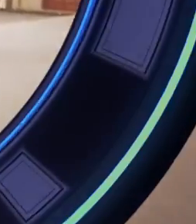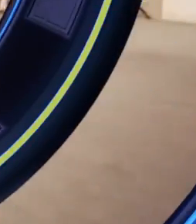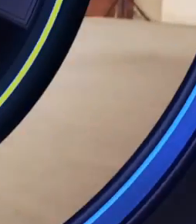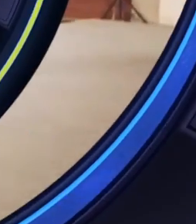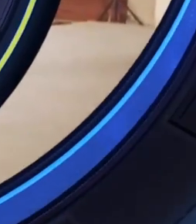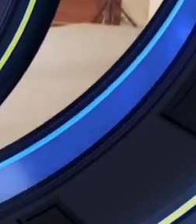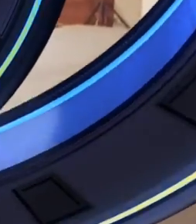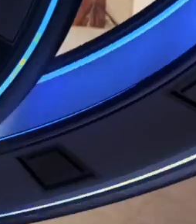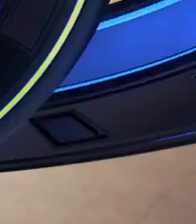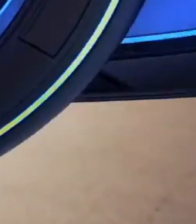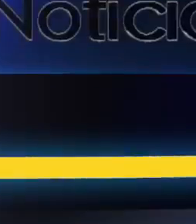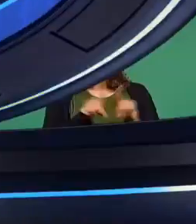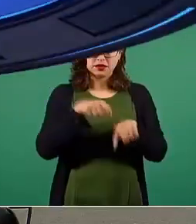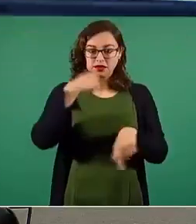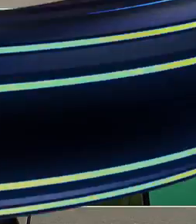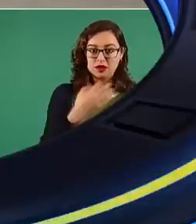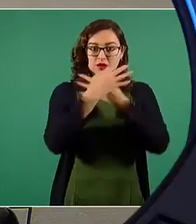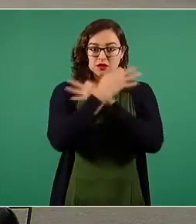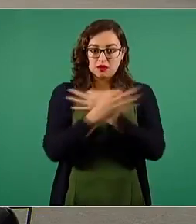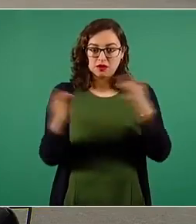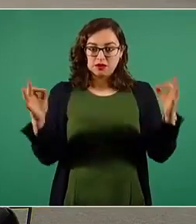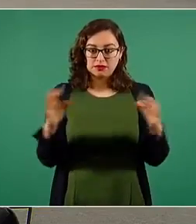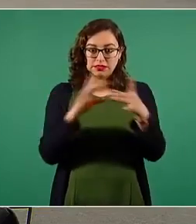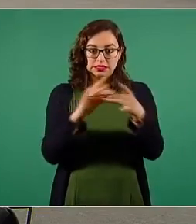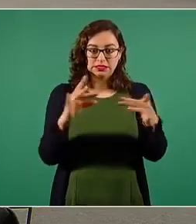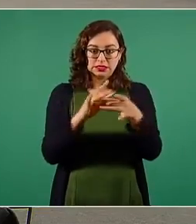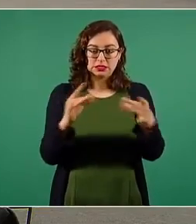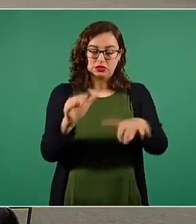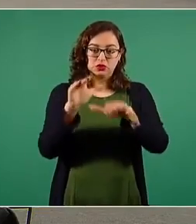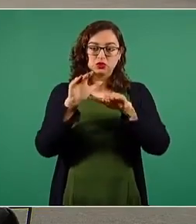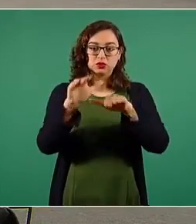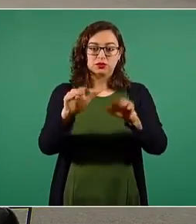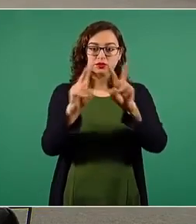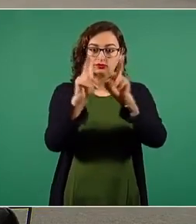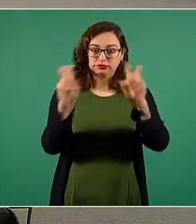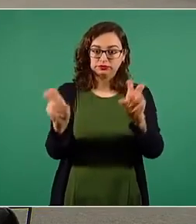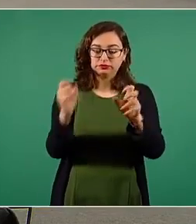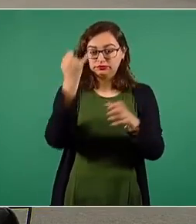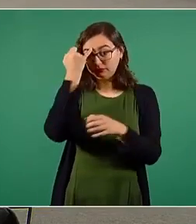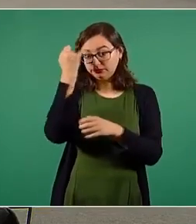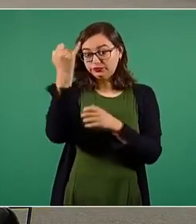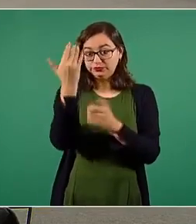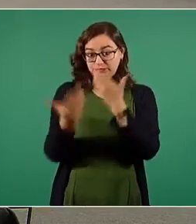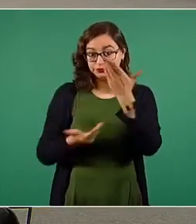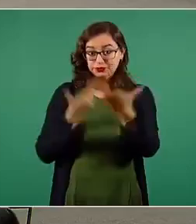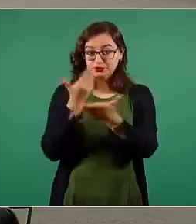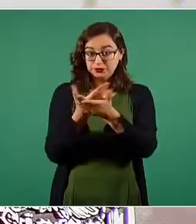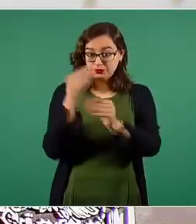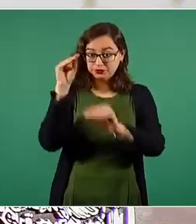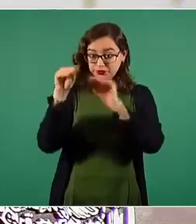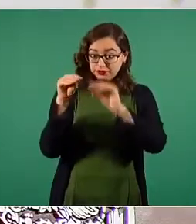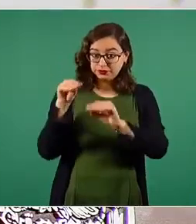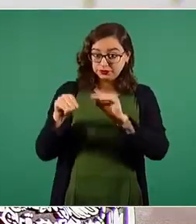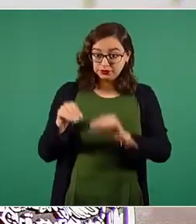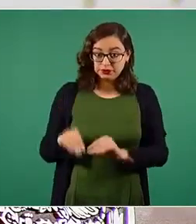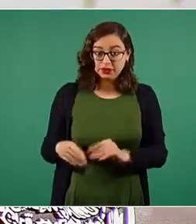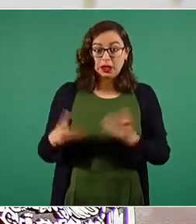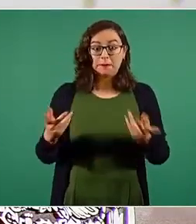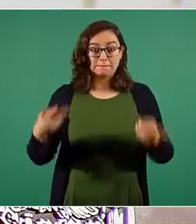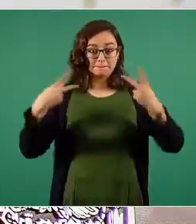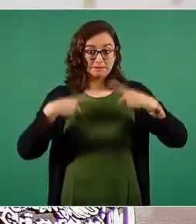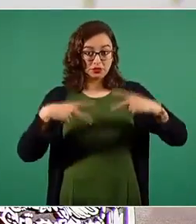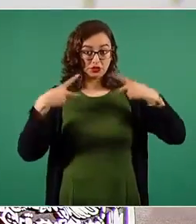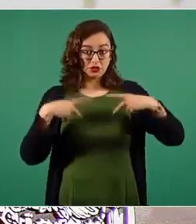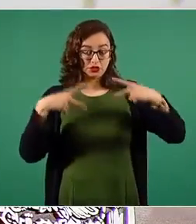crónico-degenerativas. El decreto que nos está solicitando el señor presidente es que toda la población